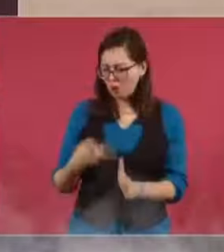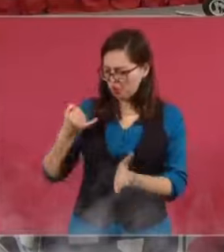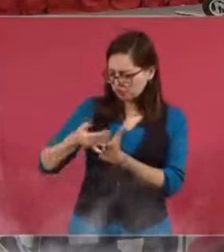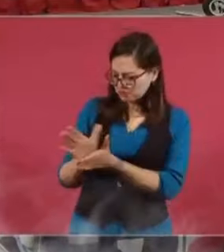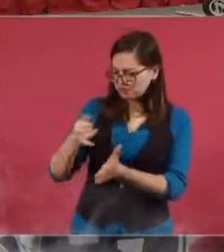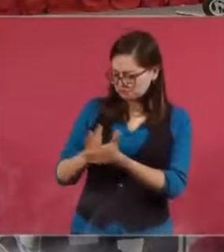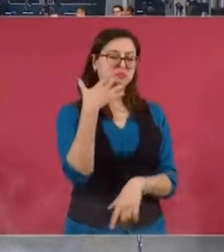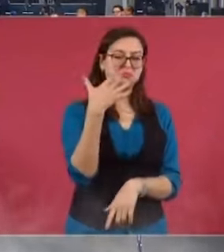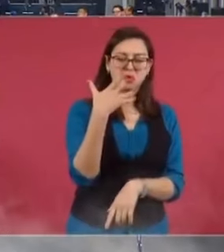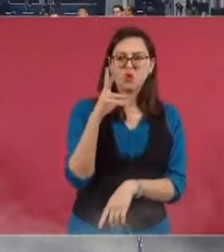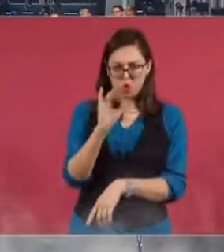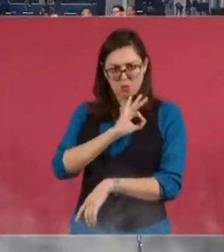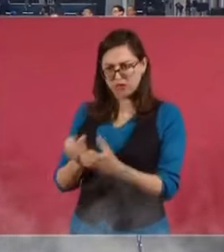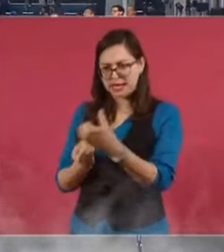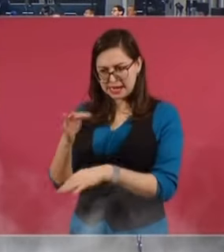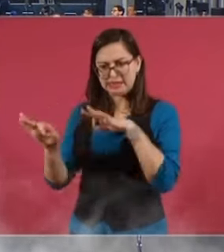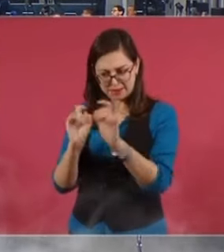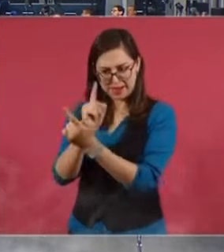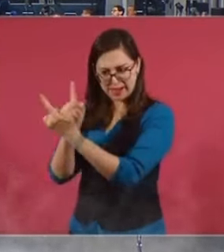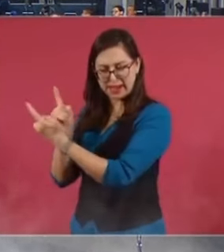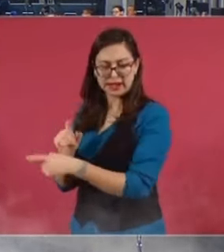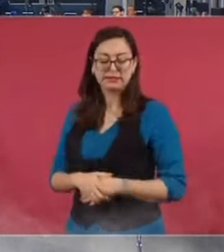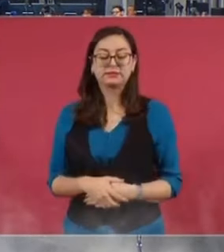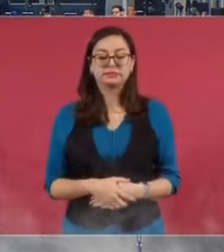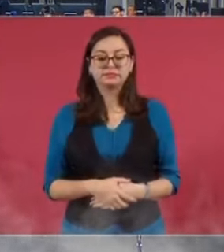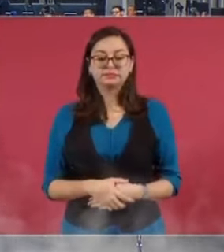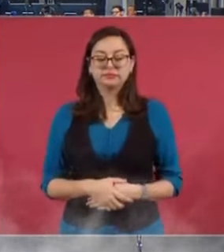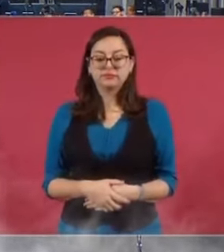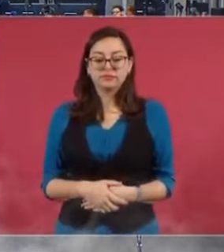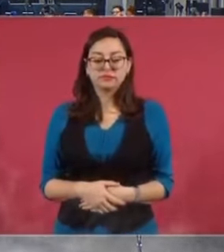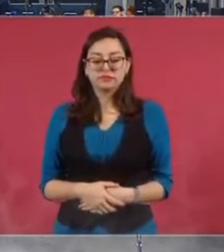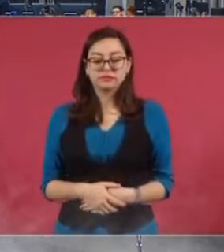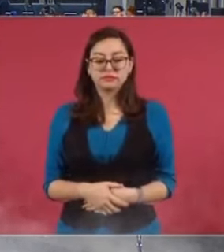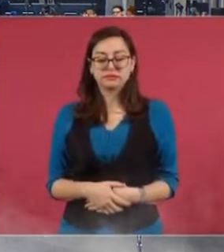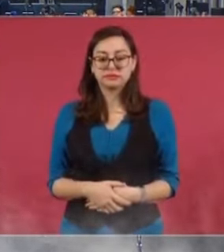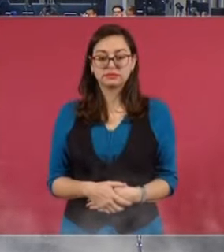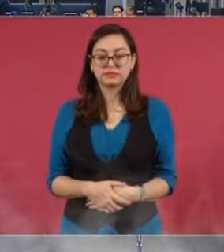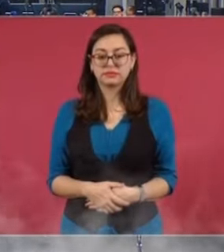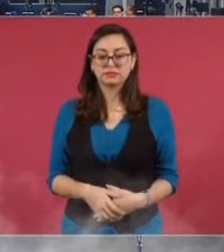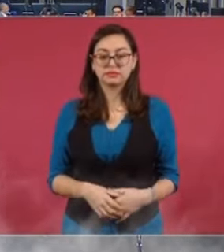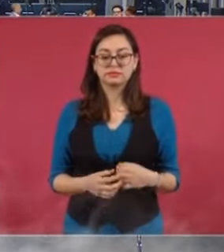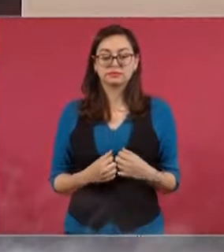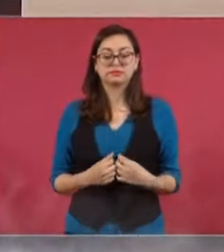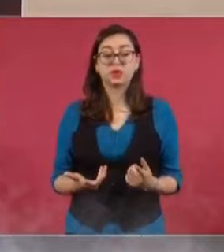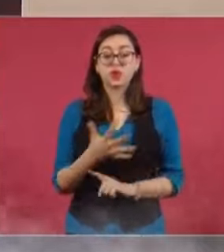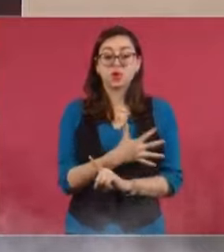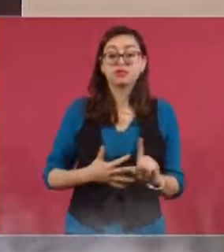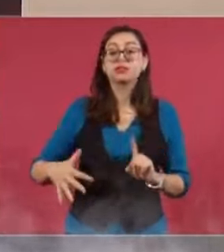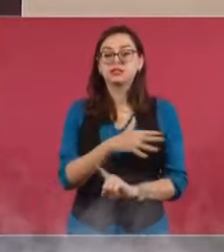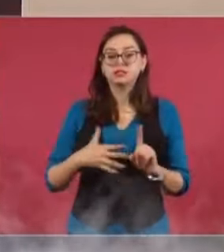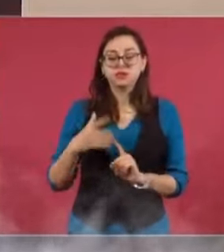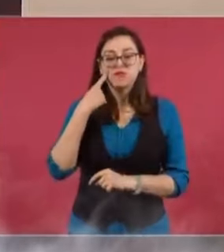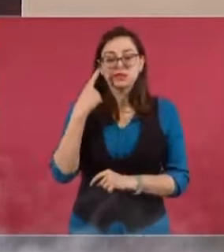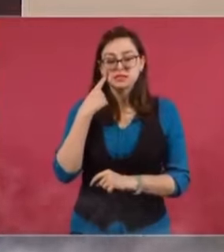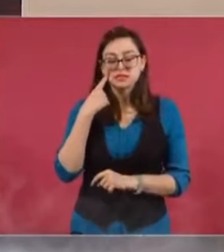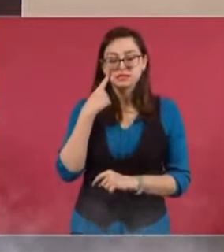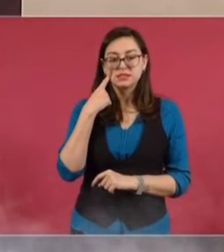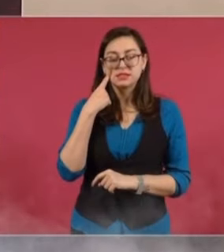hamburguesando mucho. Mánden. Sobre todo va a quedar exhibida la película de YouTube. Sí, y es nada más para tener un contexto de cómo